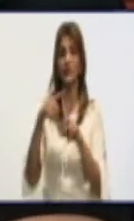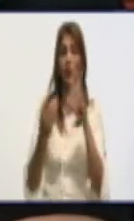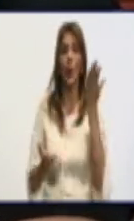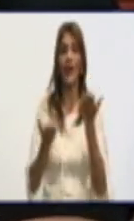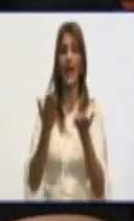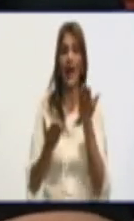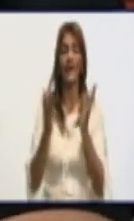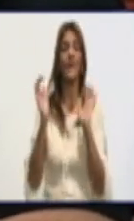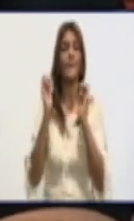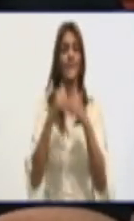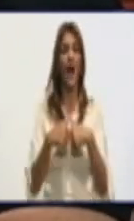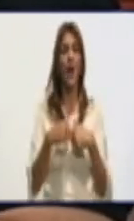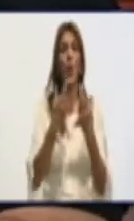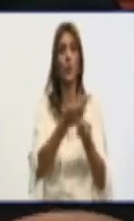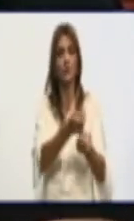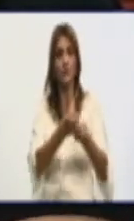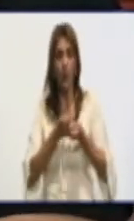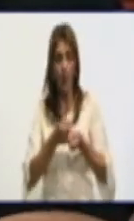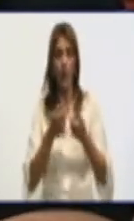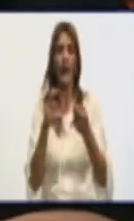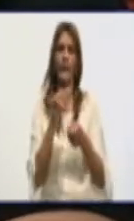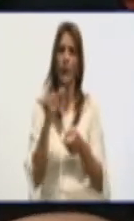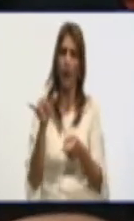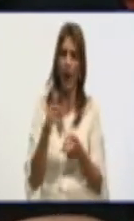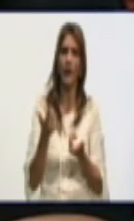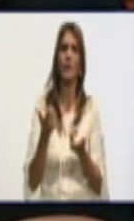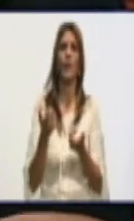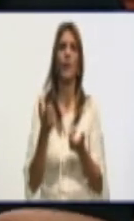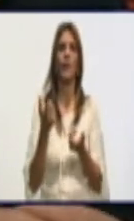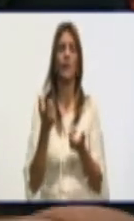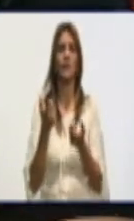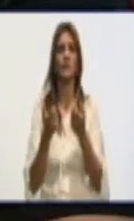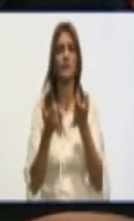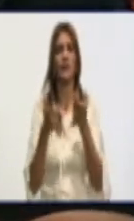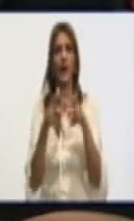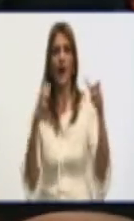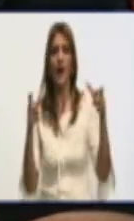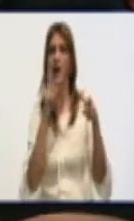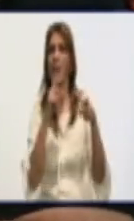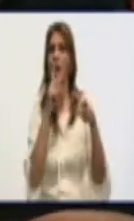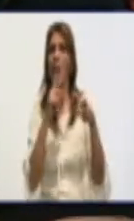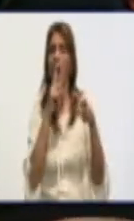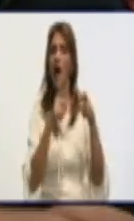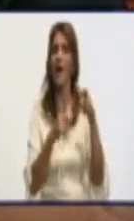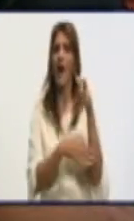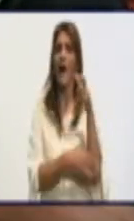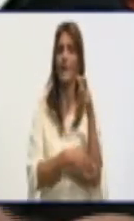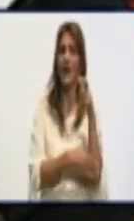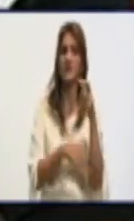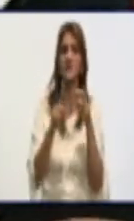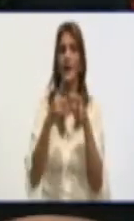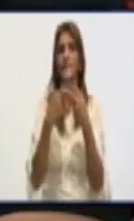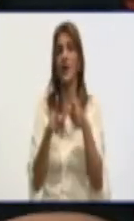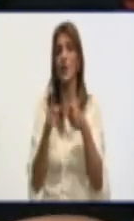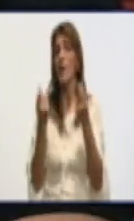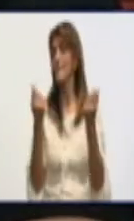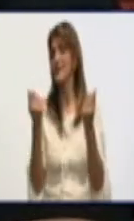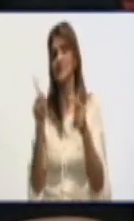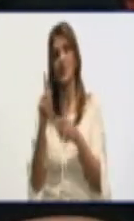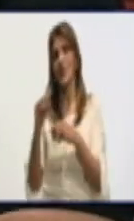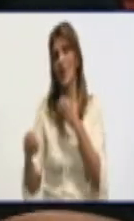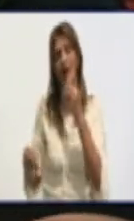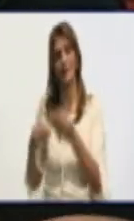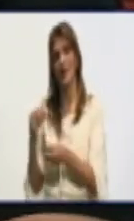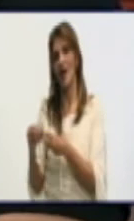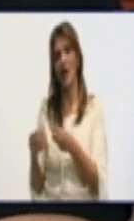yuca calabaza que también se le aporta al pan y sin embargo lo que no cambia es el precio lo que cambia es el gramaje del